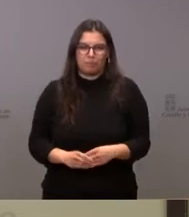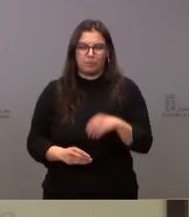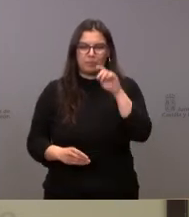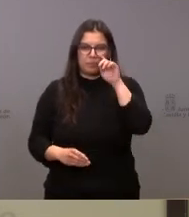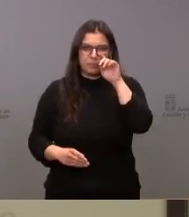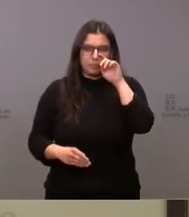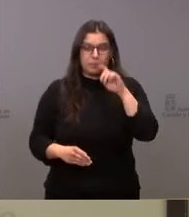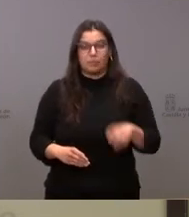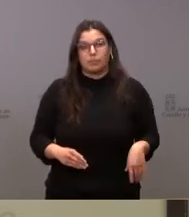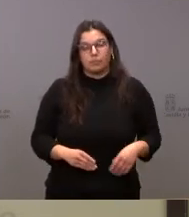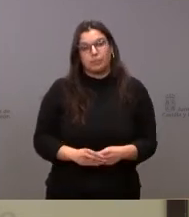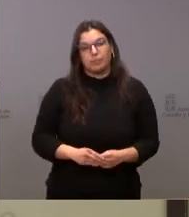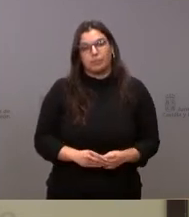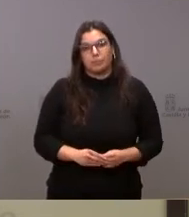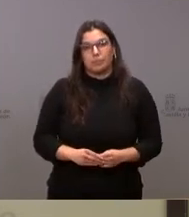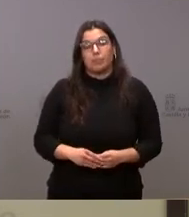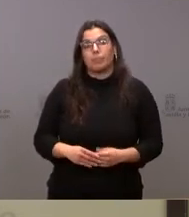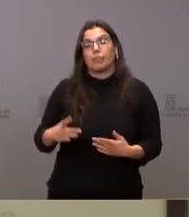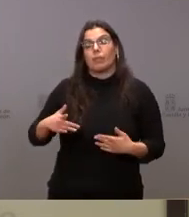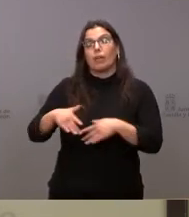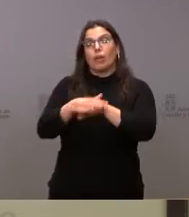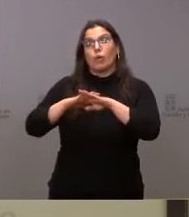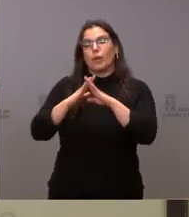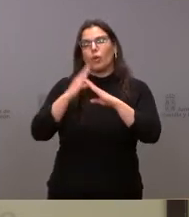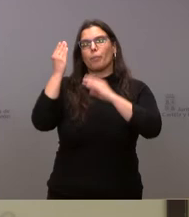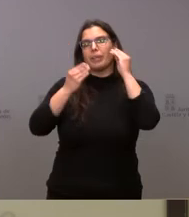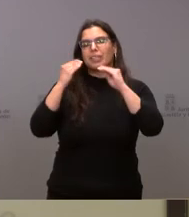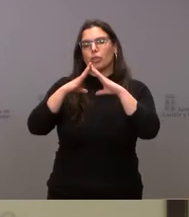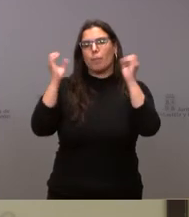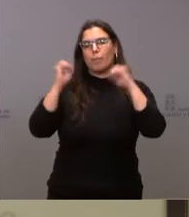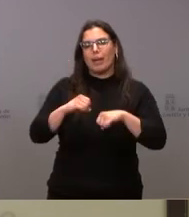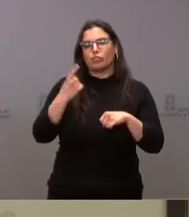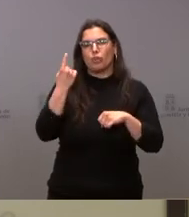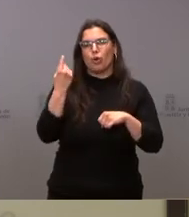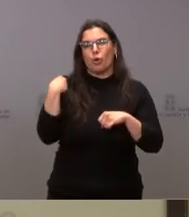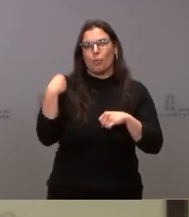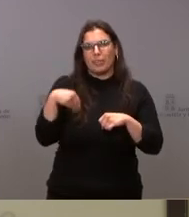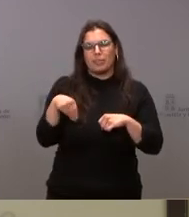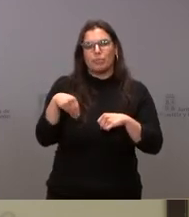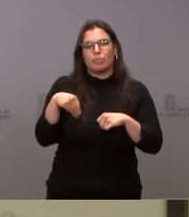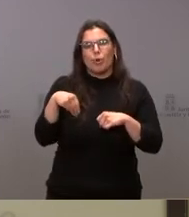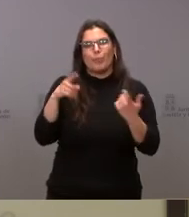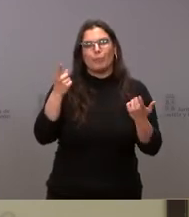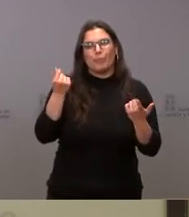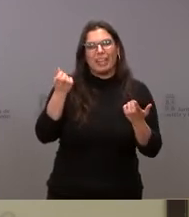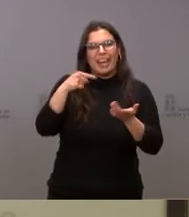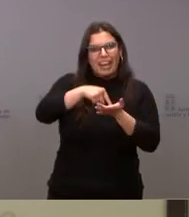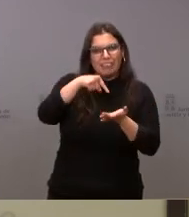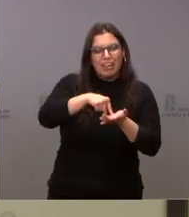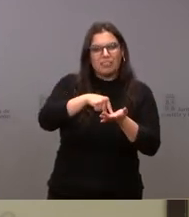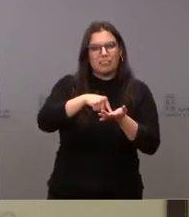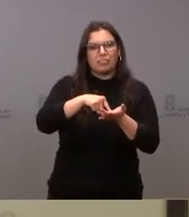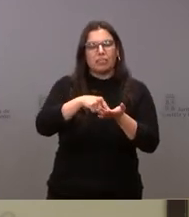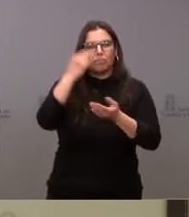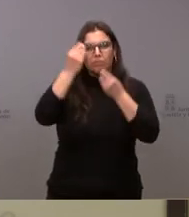desde el gobierno se ha planteado un pacto de rentas para hacer para controlar la inflación no sé qué le parece como consejero de Economía y si es una medida